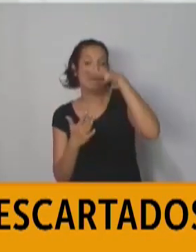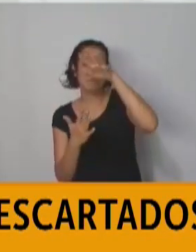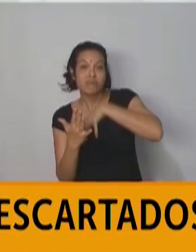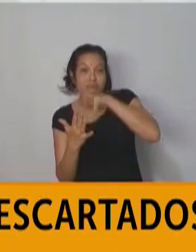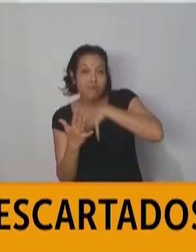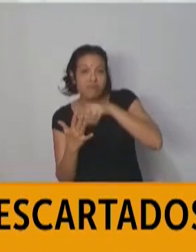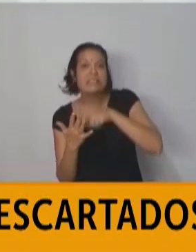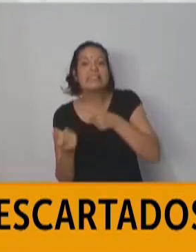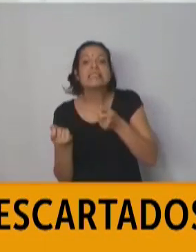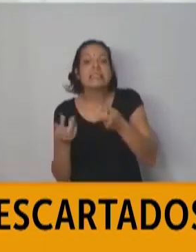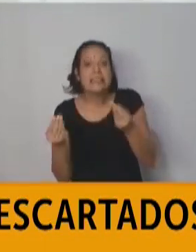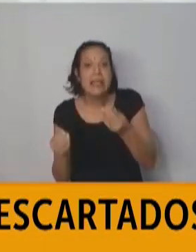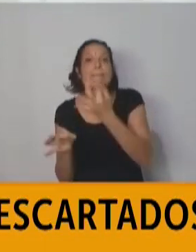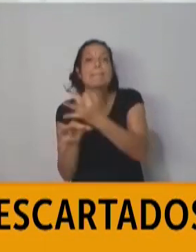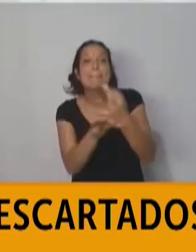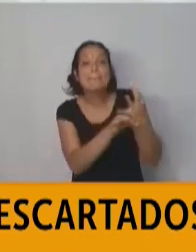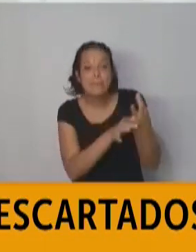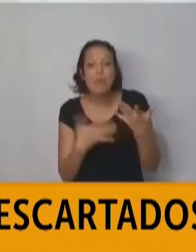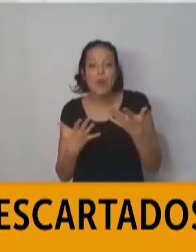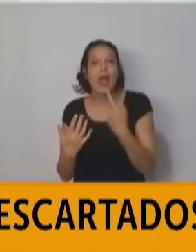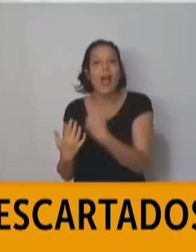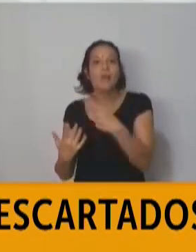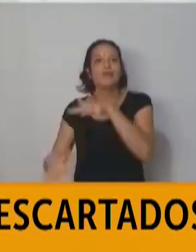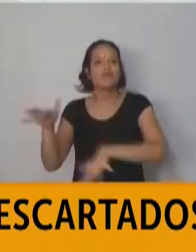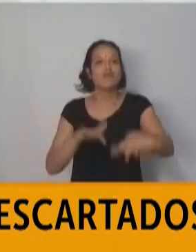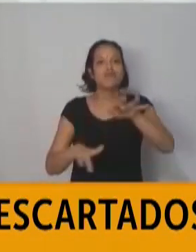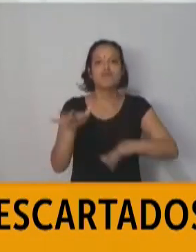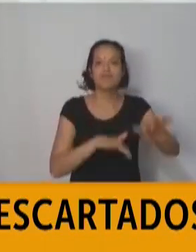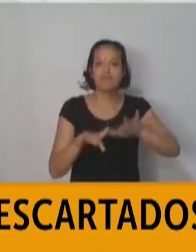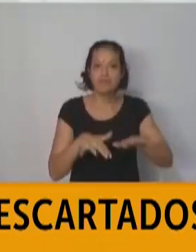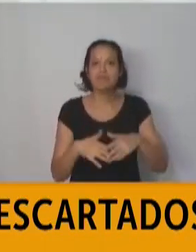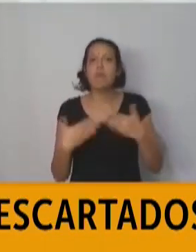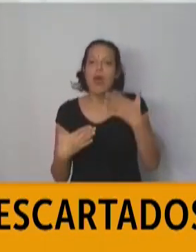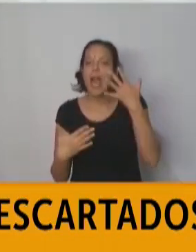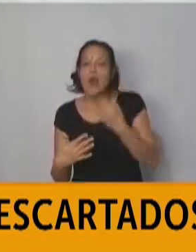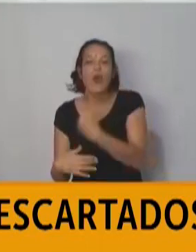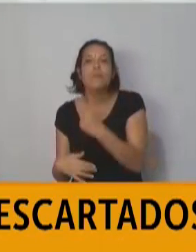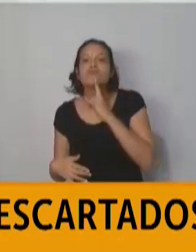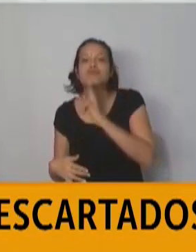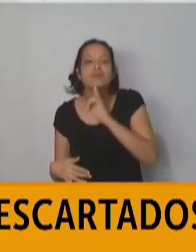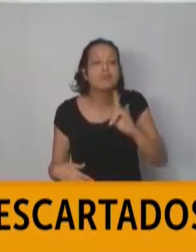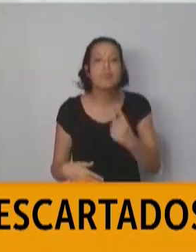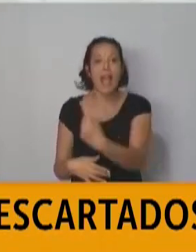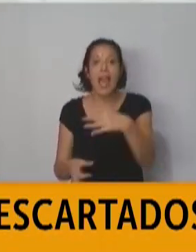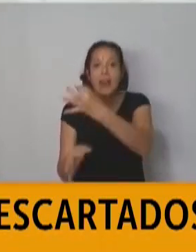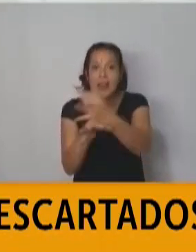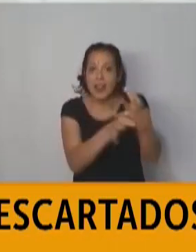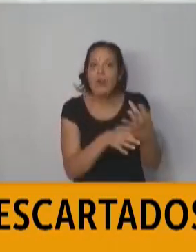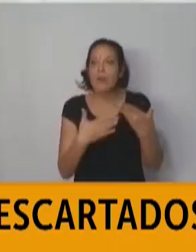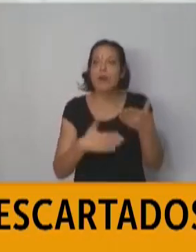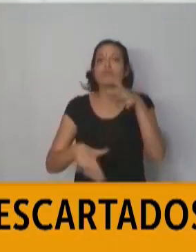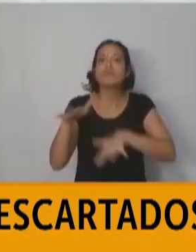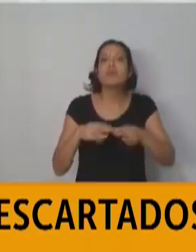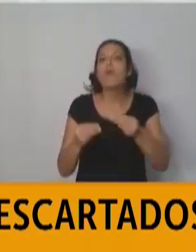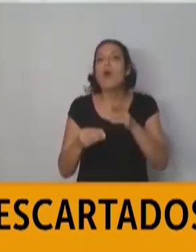hacía era permitir a las escuelas que dieran una organización institucional y decidir armar el dispositivo en cada institución respecto a de qué manera y